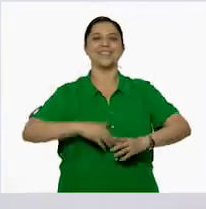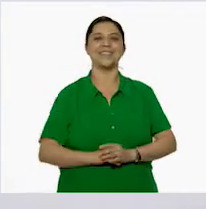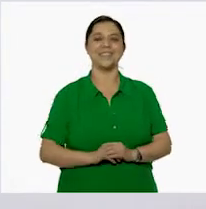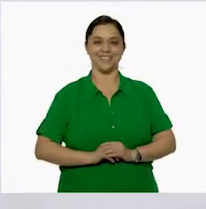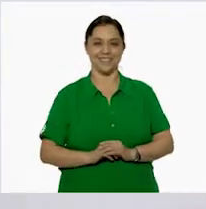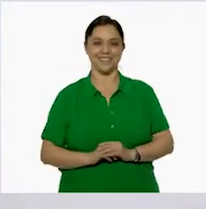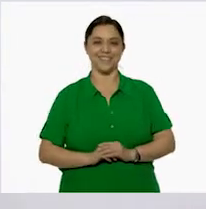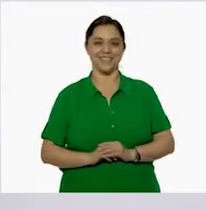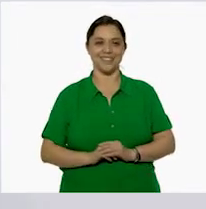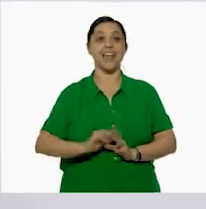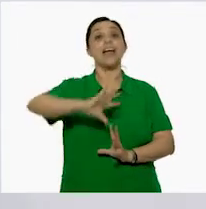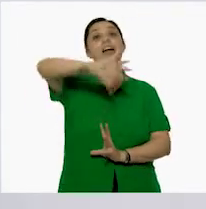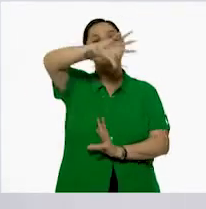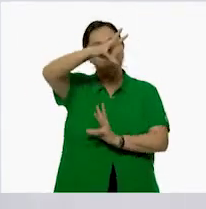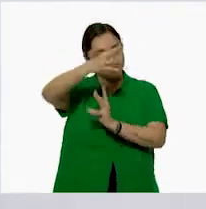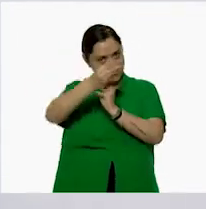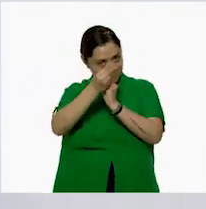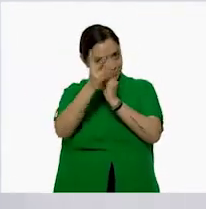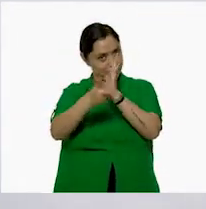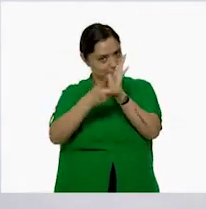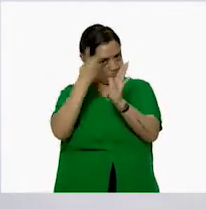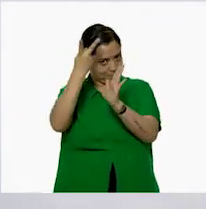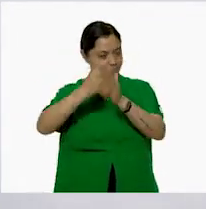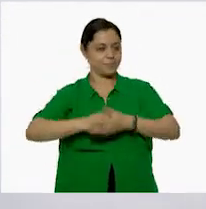Y volvemos a hacer nuestra suma.